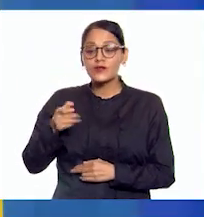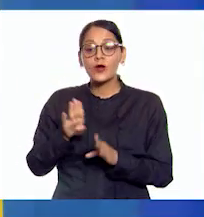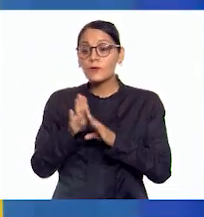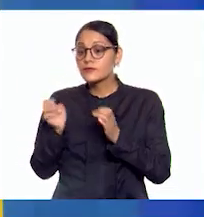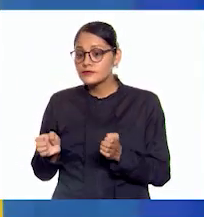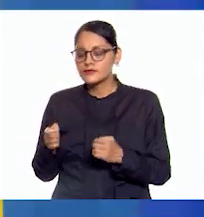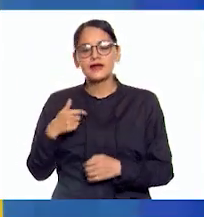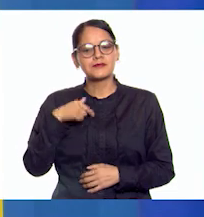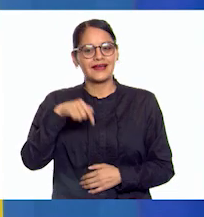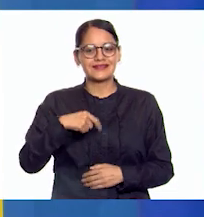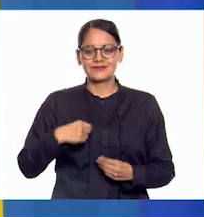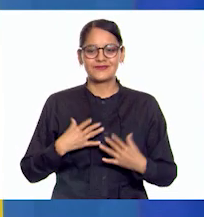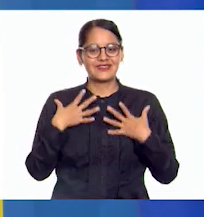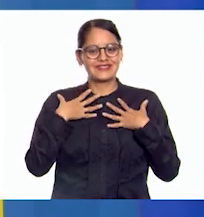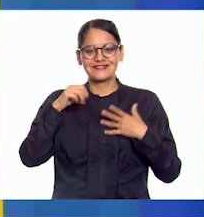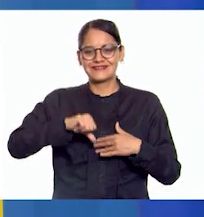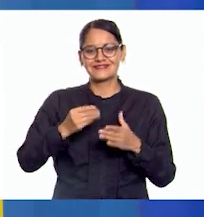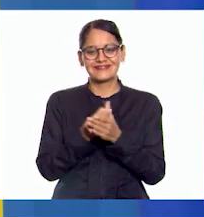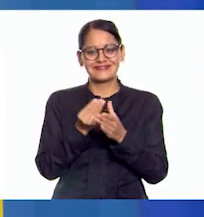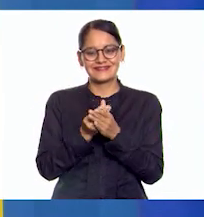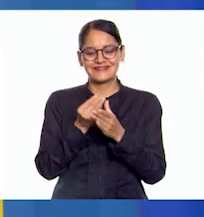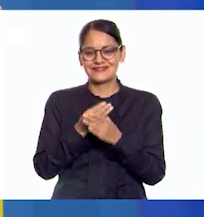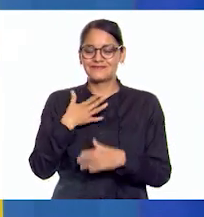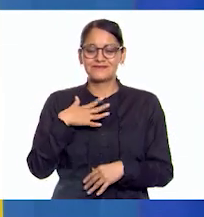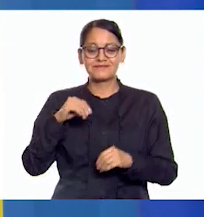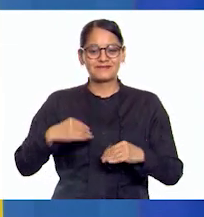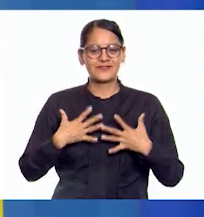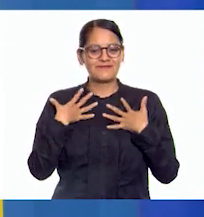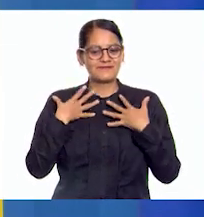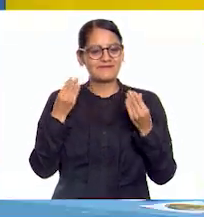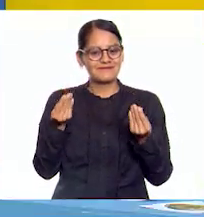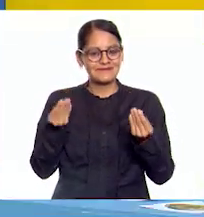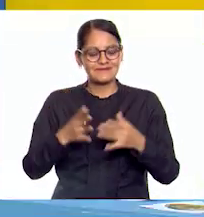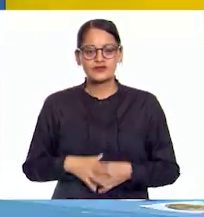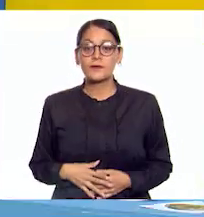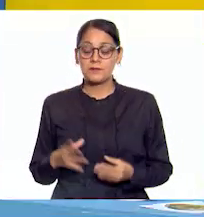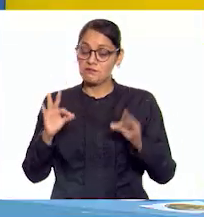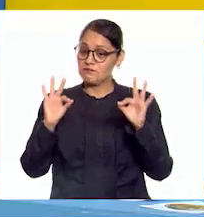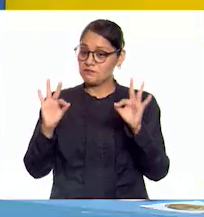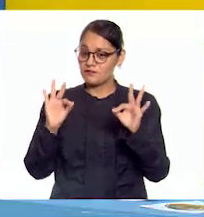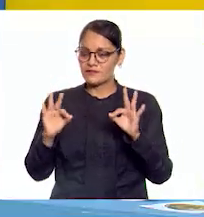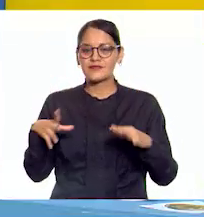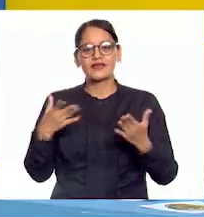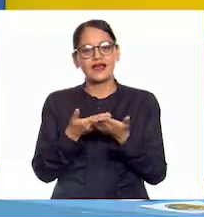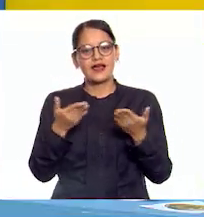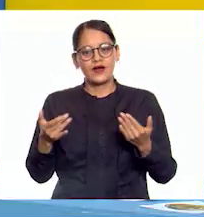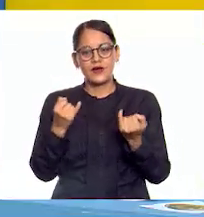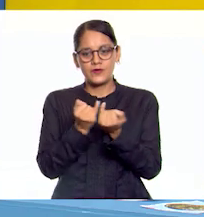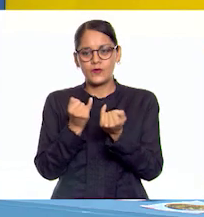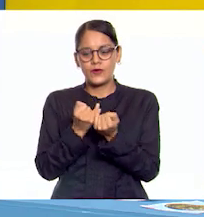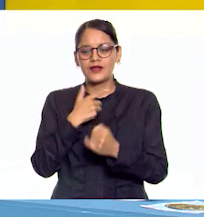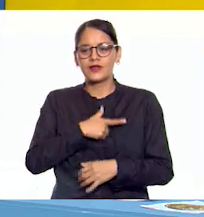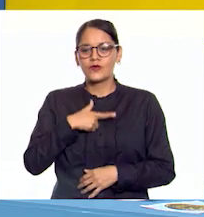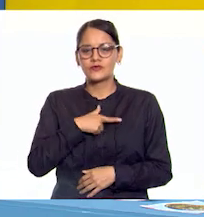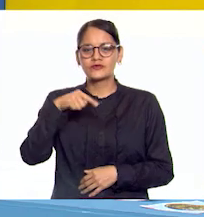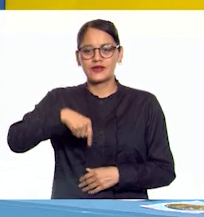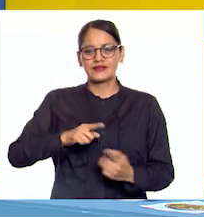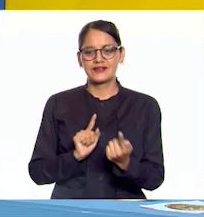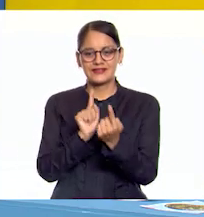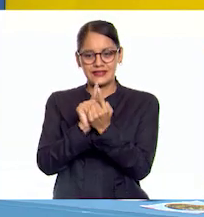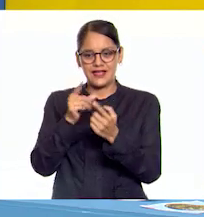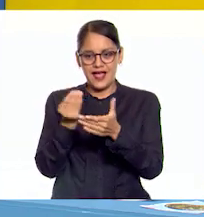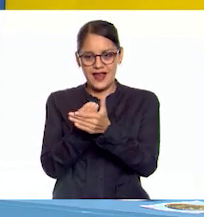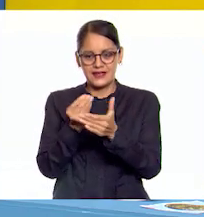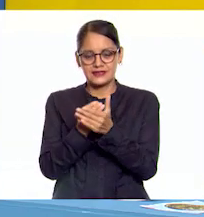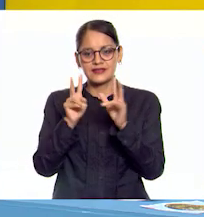la verdad aquí ya súper emocionada porque la clase del día de hoy va a estar súper emocionante. ¡Excelente! Y vamos a tener el gusto de estar con ustedes en esta